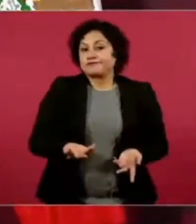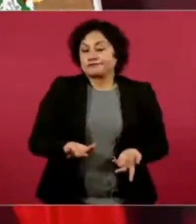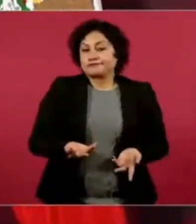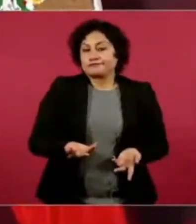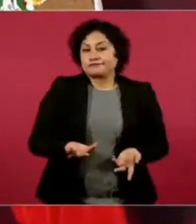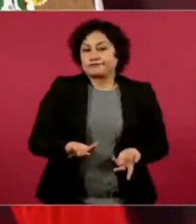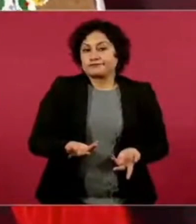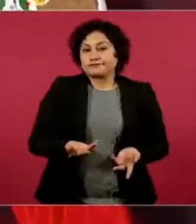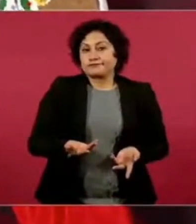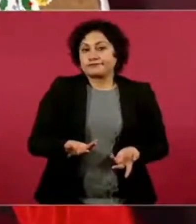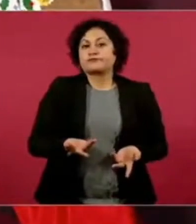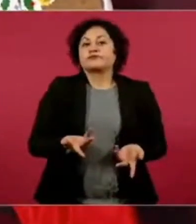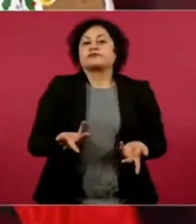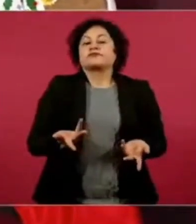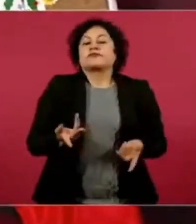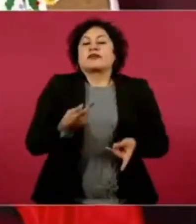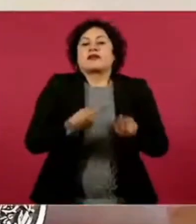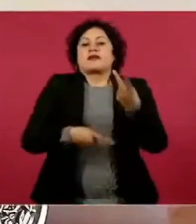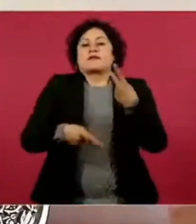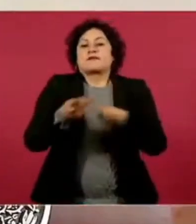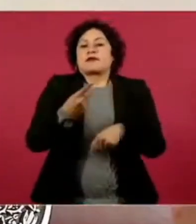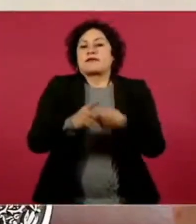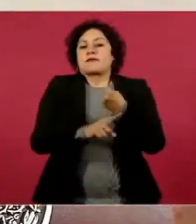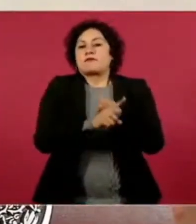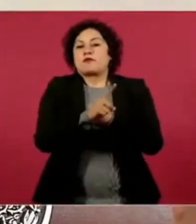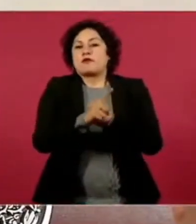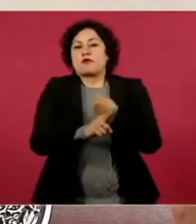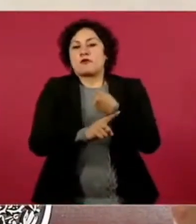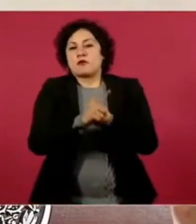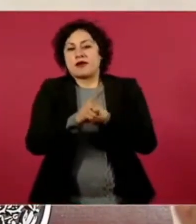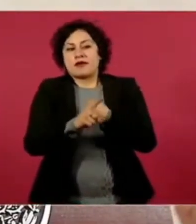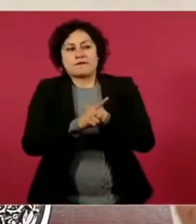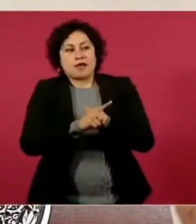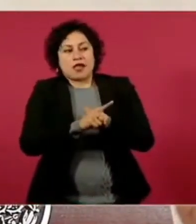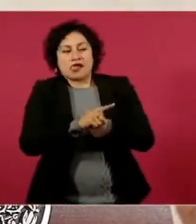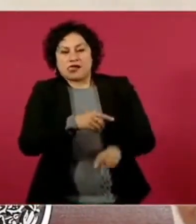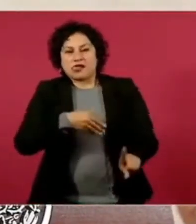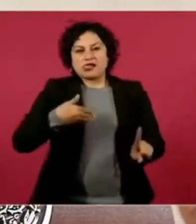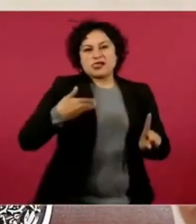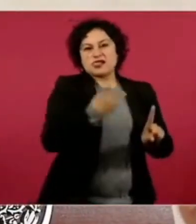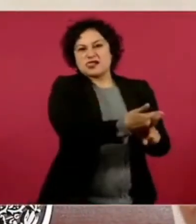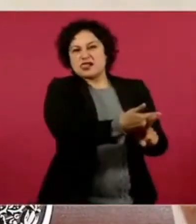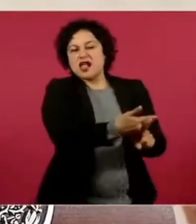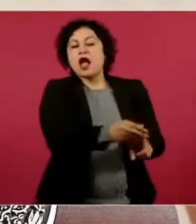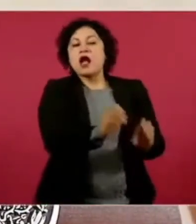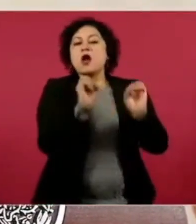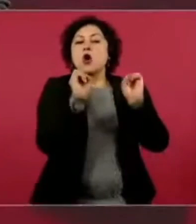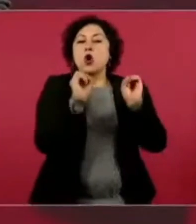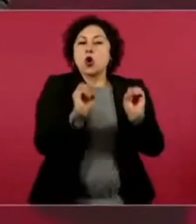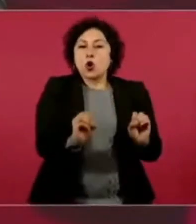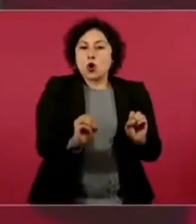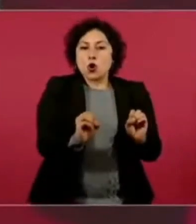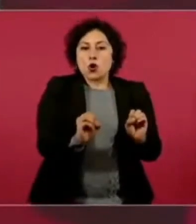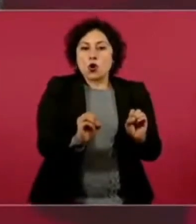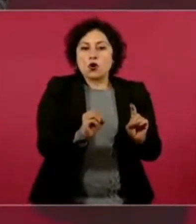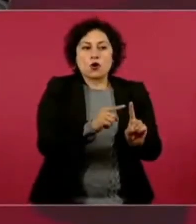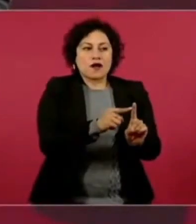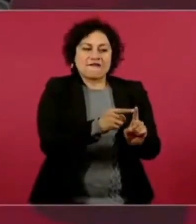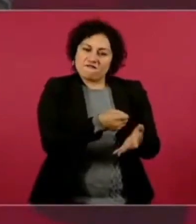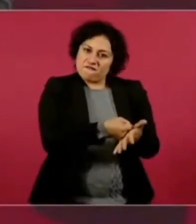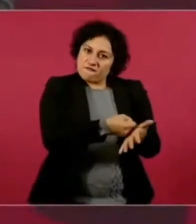represalia o están forzando a dejarlo en el cargo a cambio de